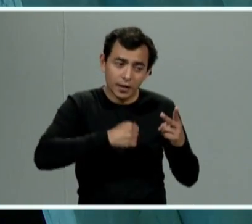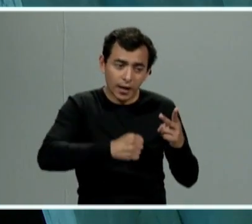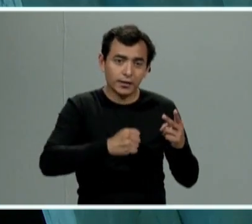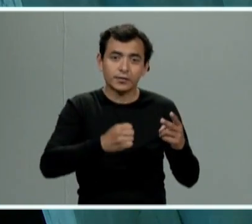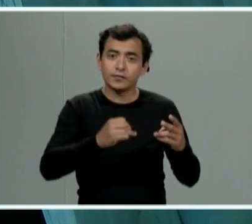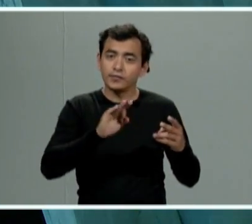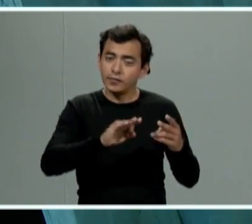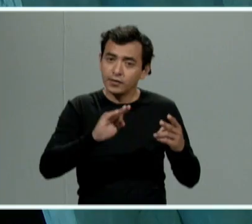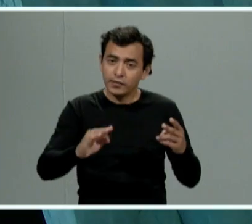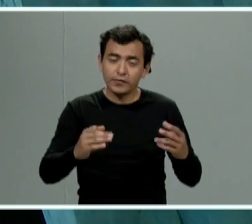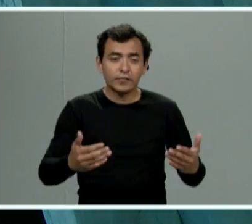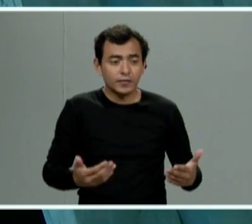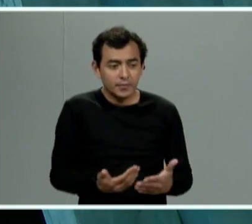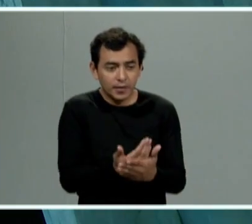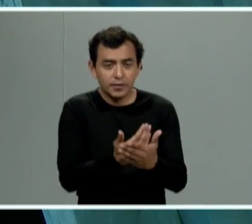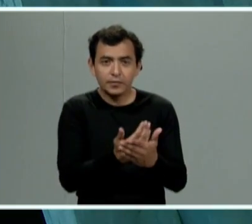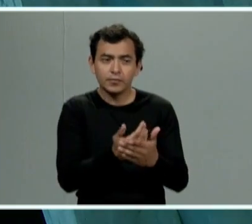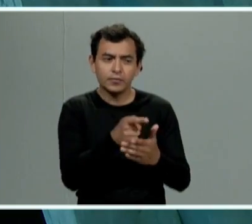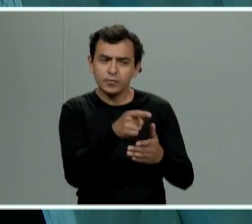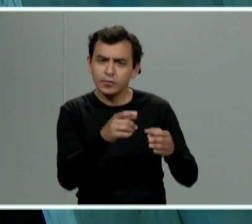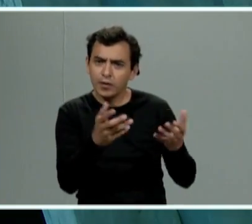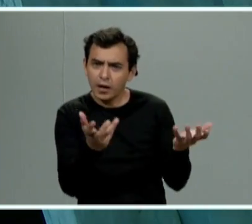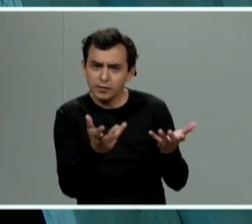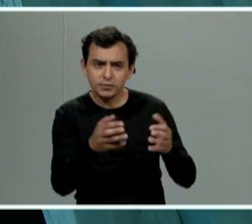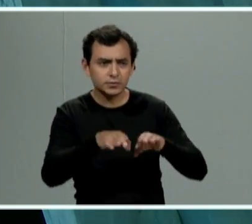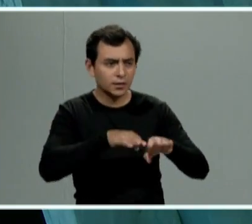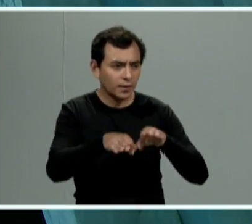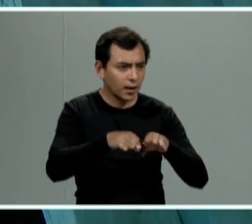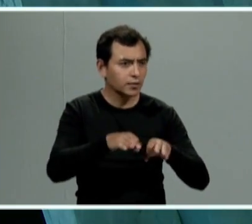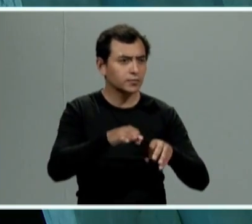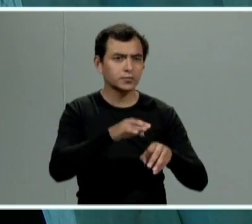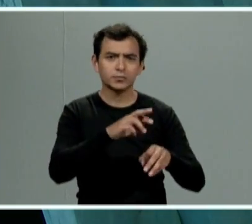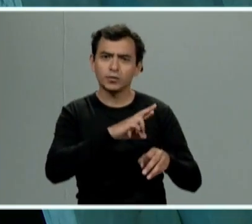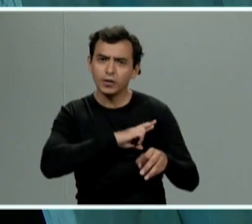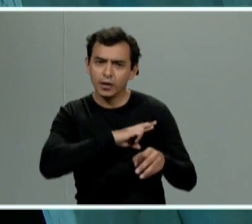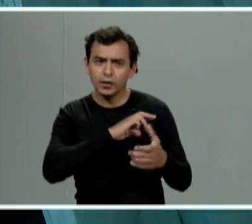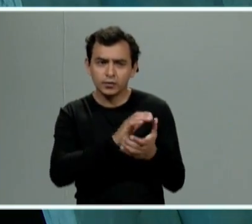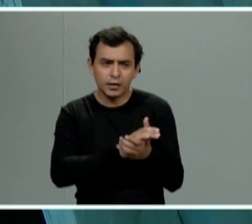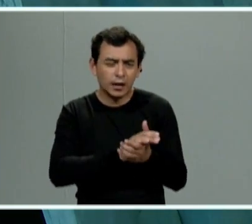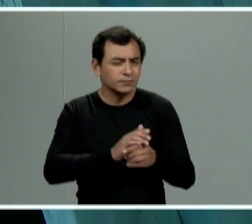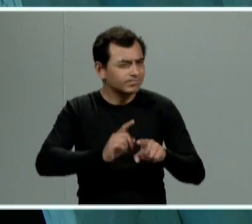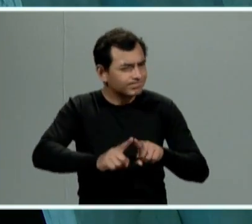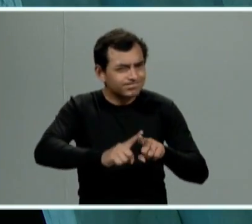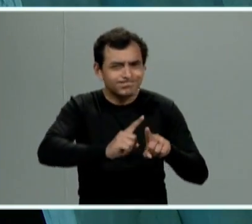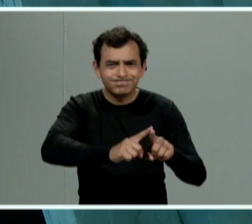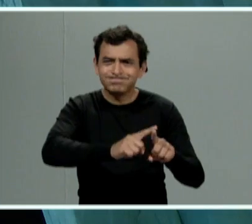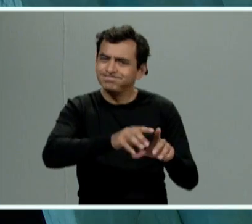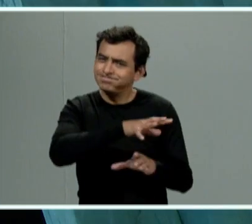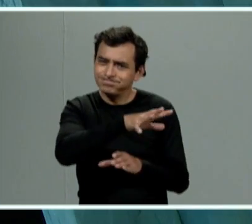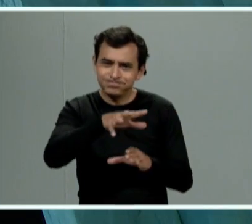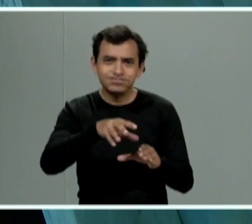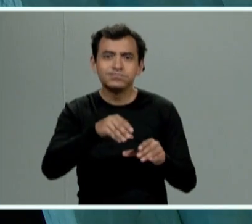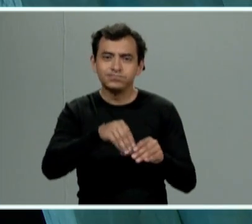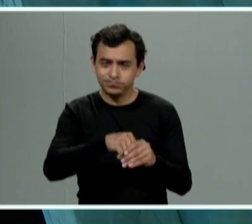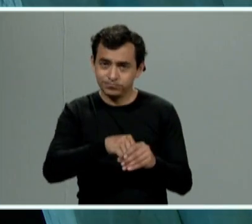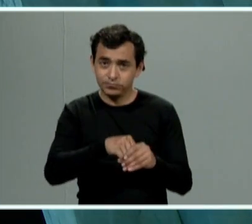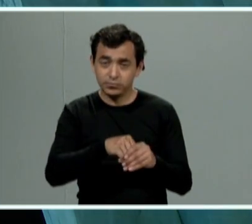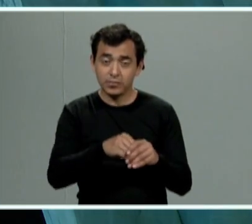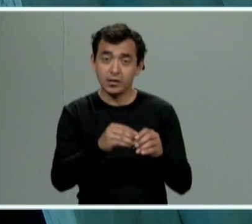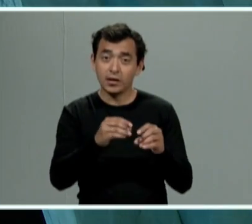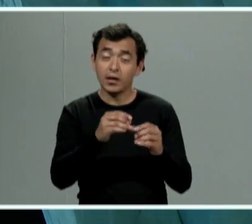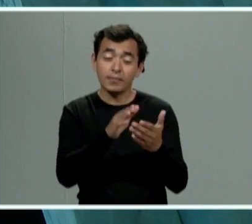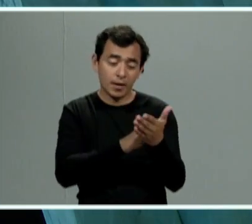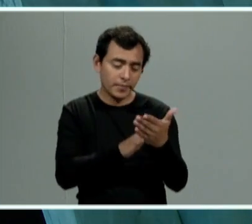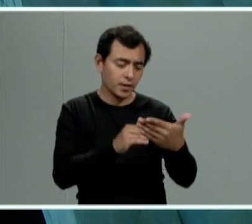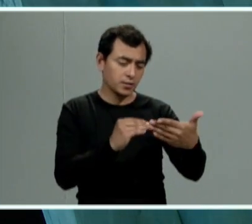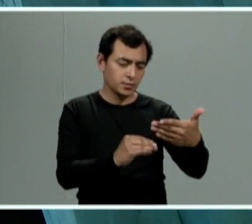nacimiento estado civil ocupación instrucción domicilio todo y dentro de la carátula con los generales solamente